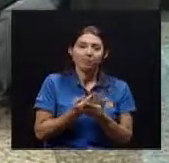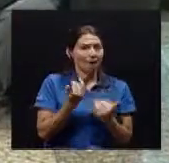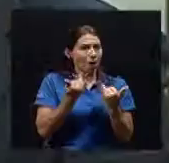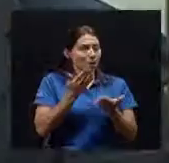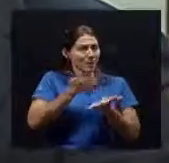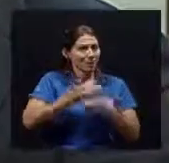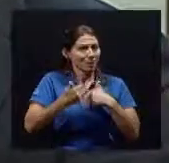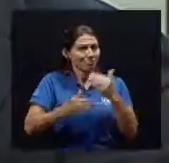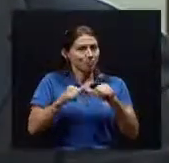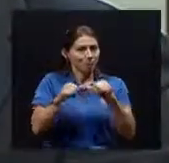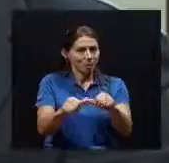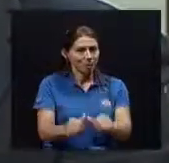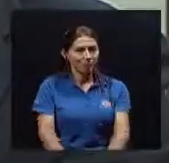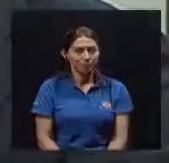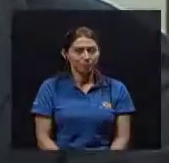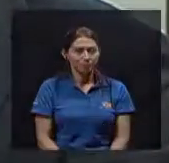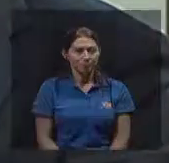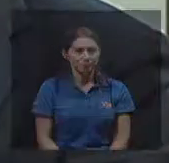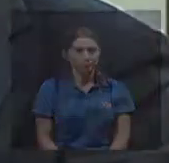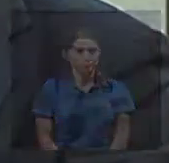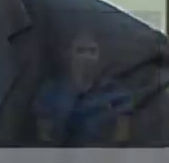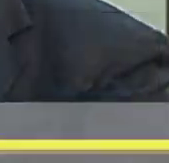Y ya volvemos Gracias